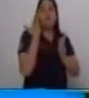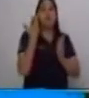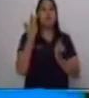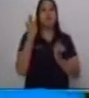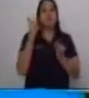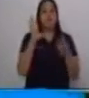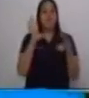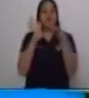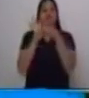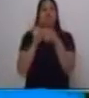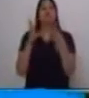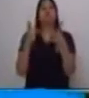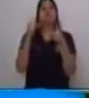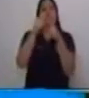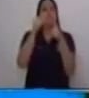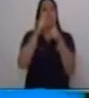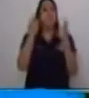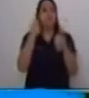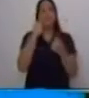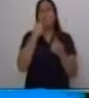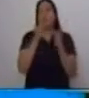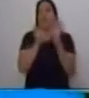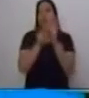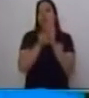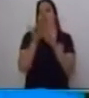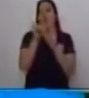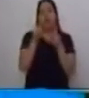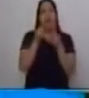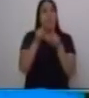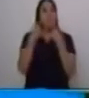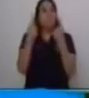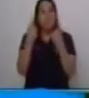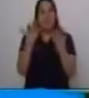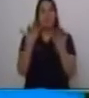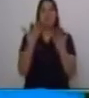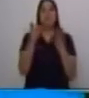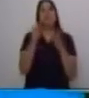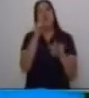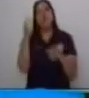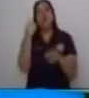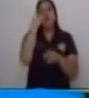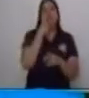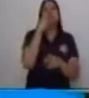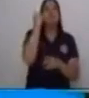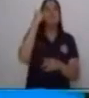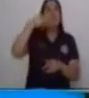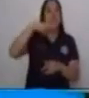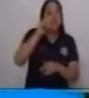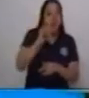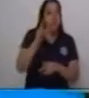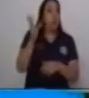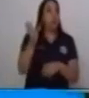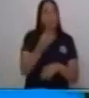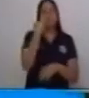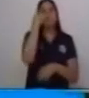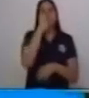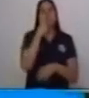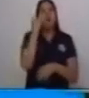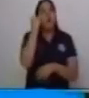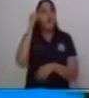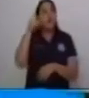pero si no este si no va junto sin embargo ahora bien y no obstante